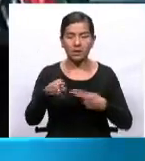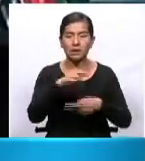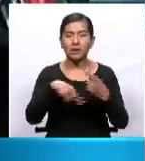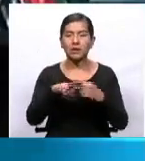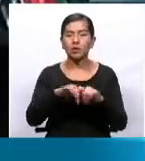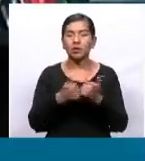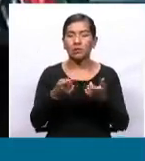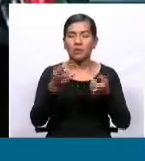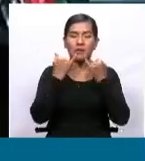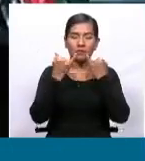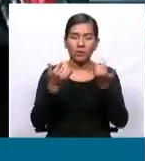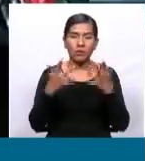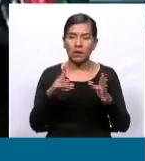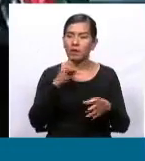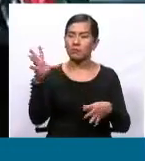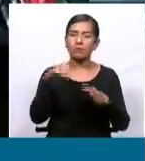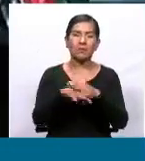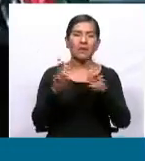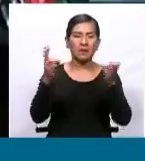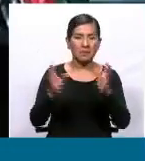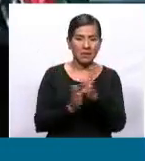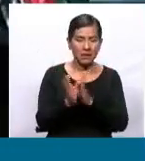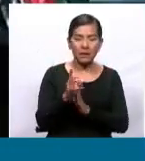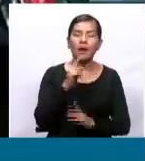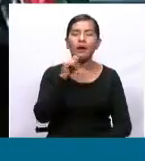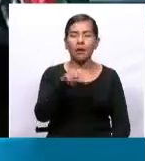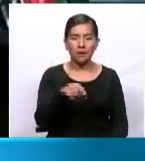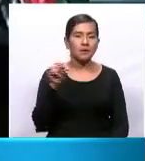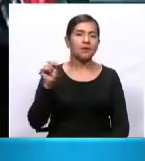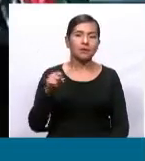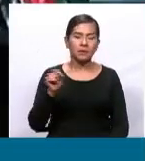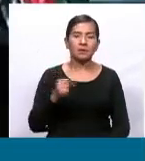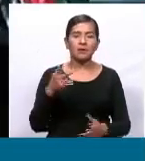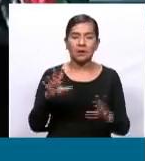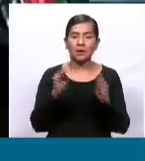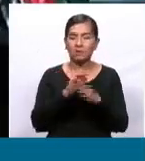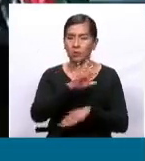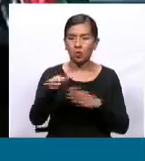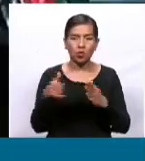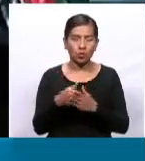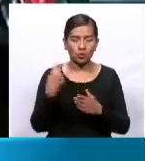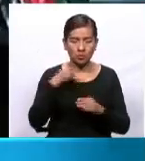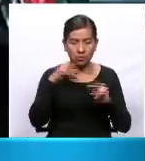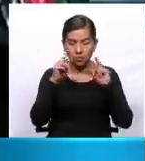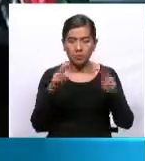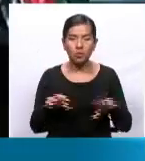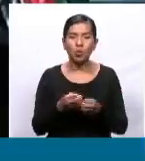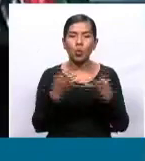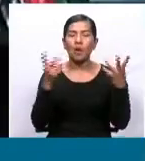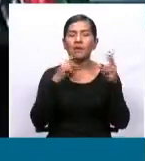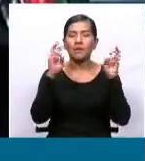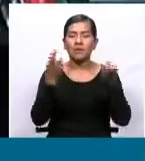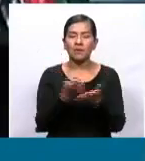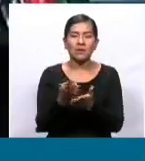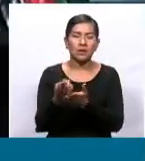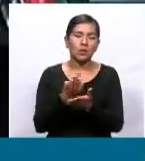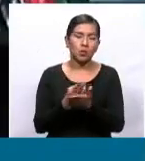información que provenga del censo ahí recién se verá cuánto de recursos se tiene que